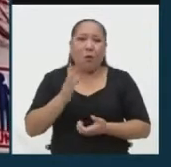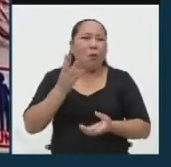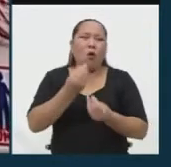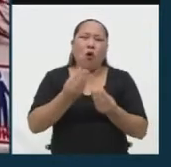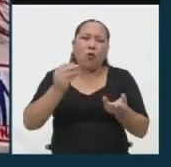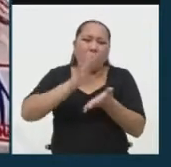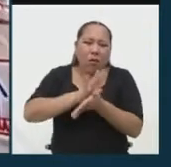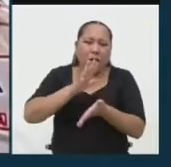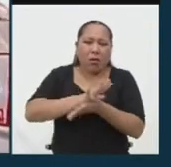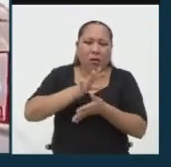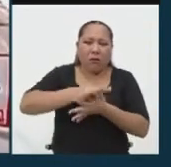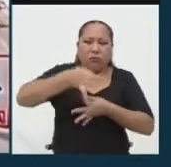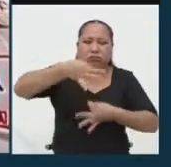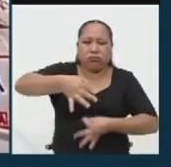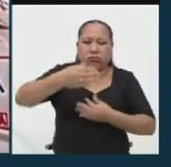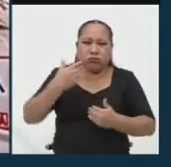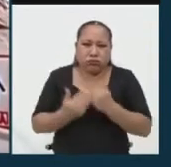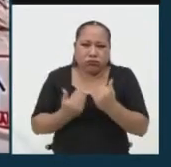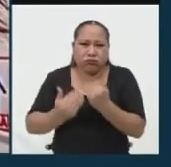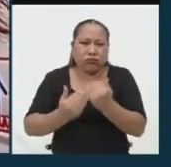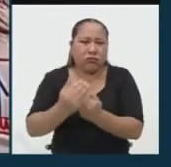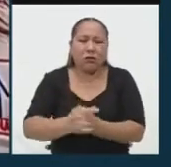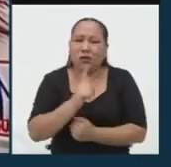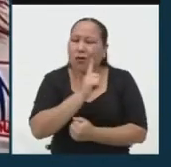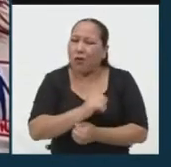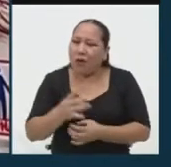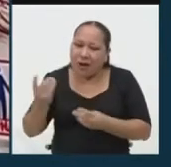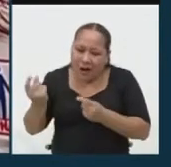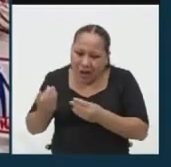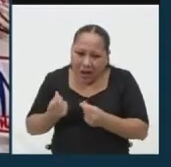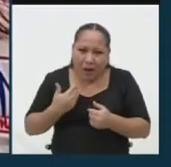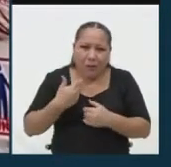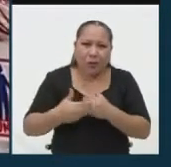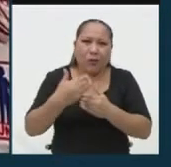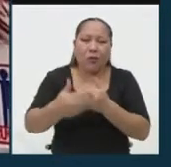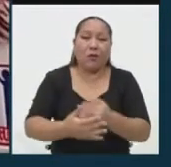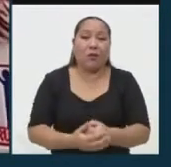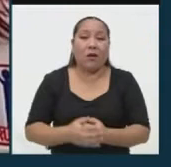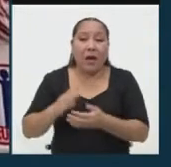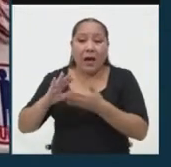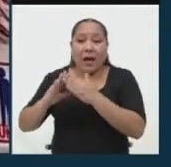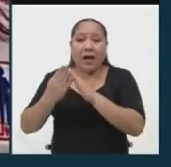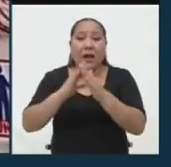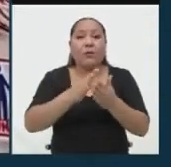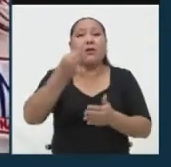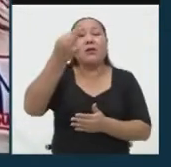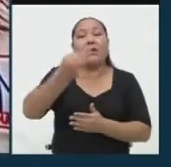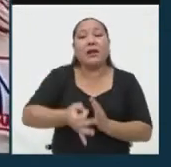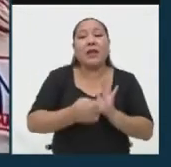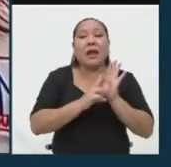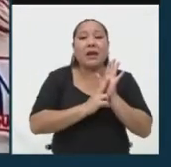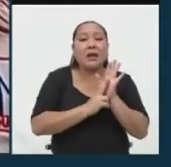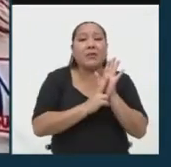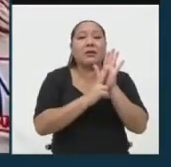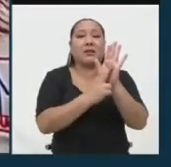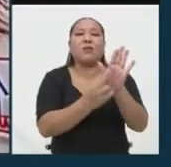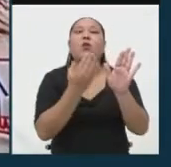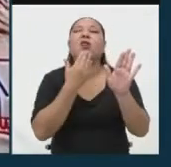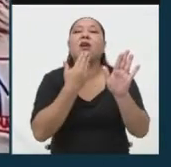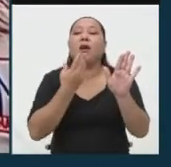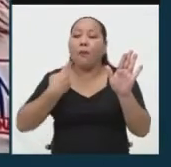que los trámites sean más ágiles, que la población se vea representada por nosotros, señores.